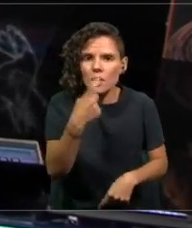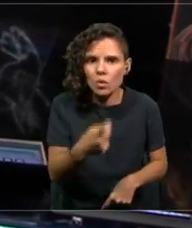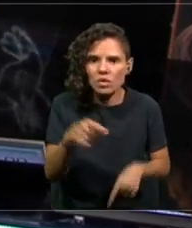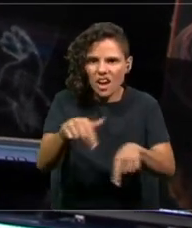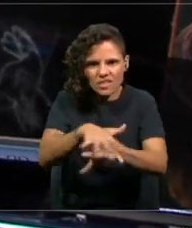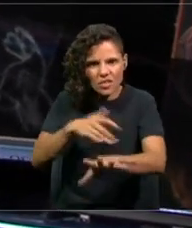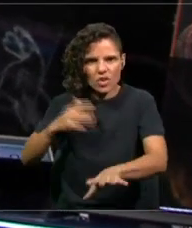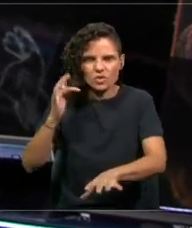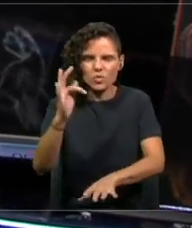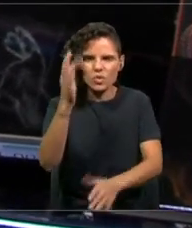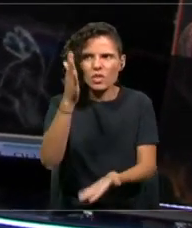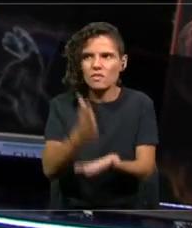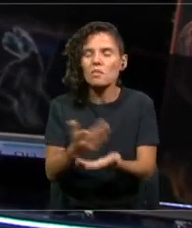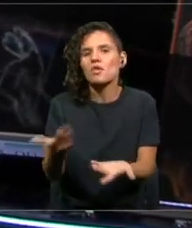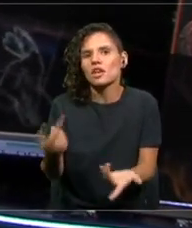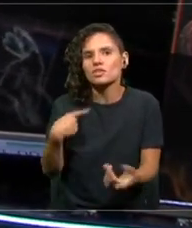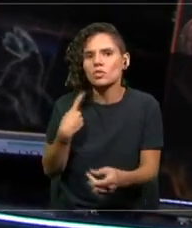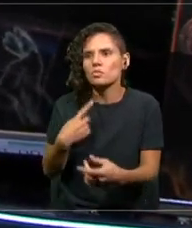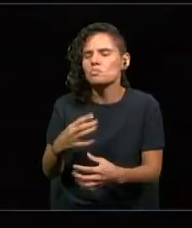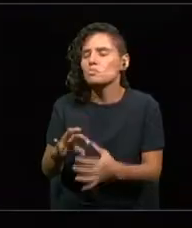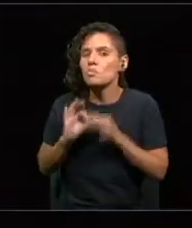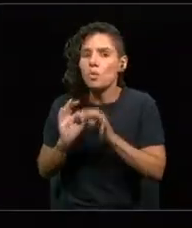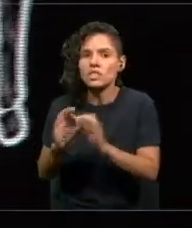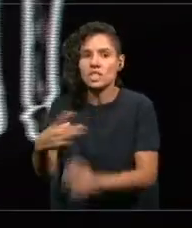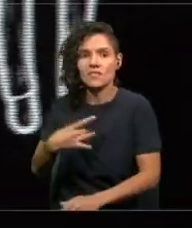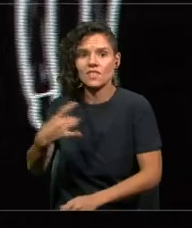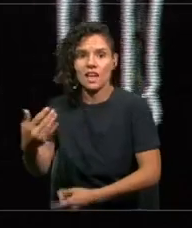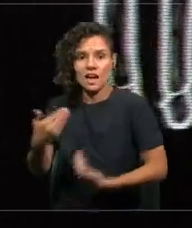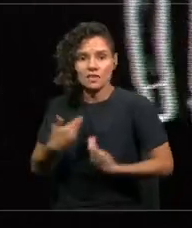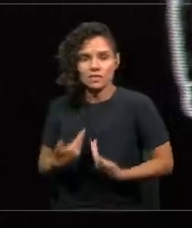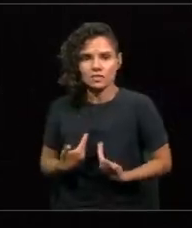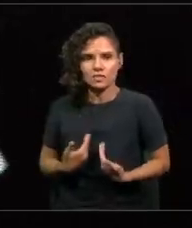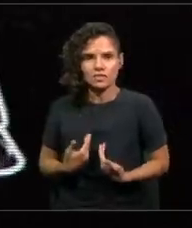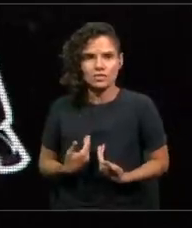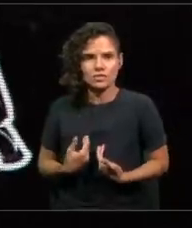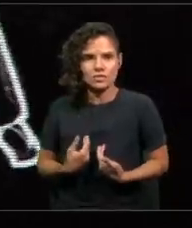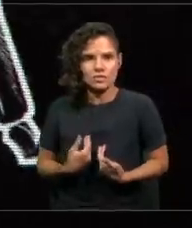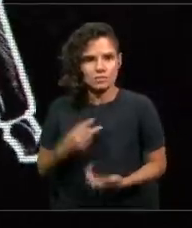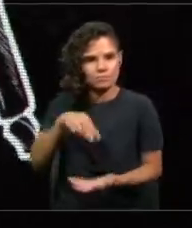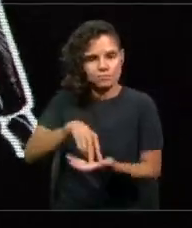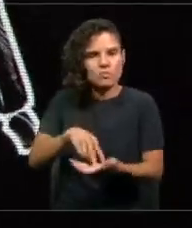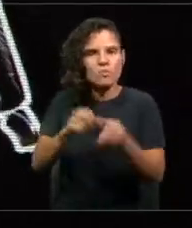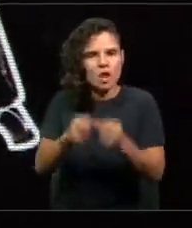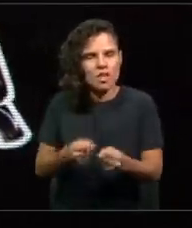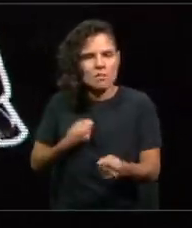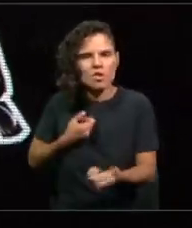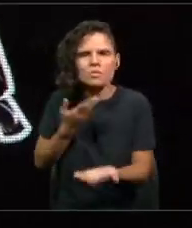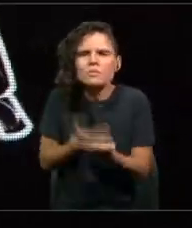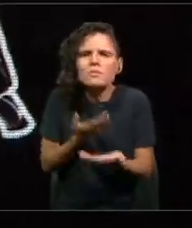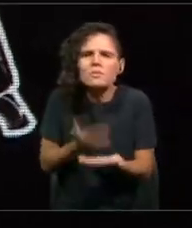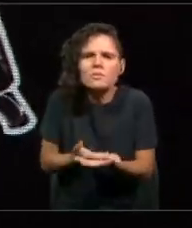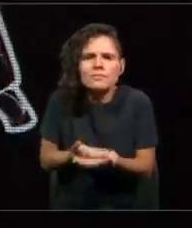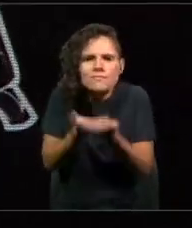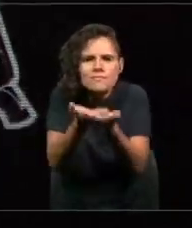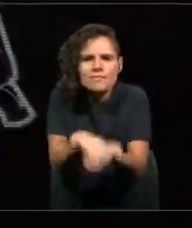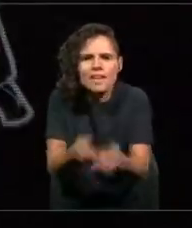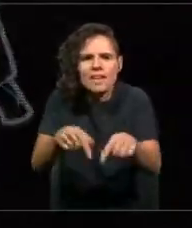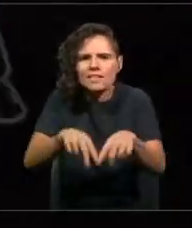Congreso del futuro y por eso agradecemos tanto la invitación, nos permite poner sobre la mesa es precisamente esto.